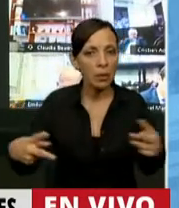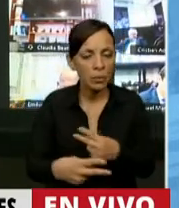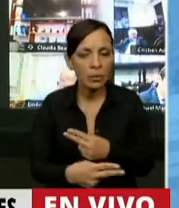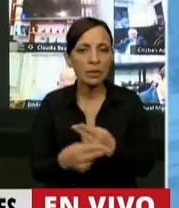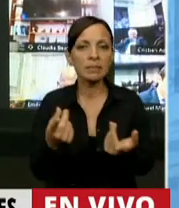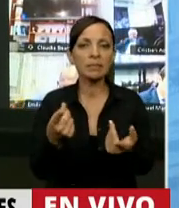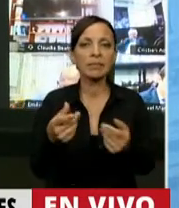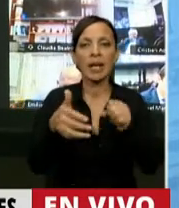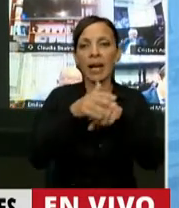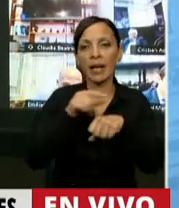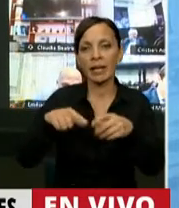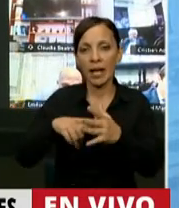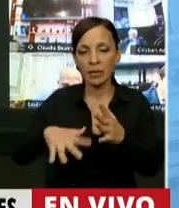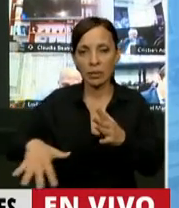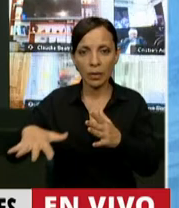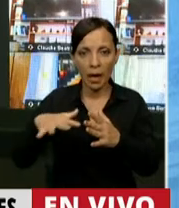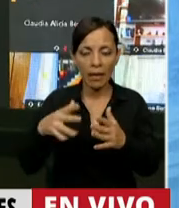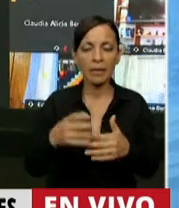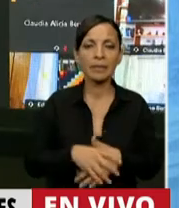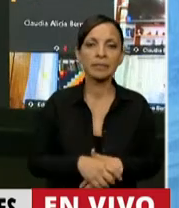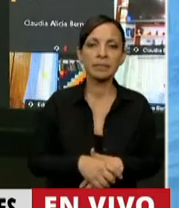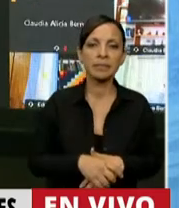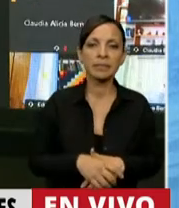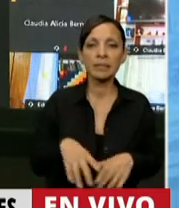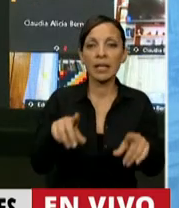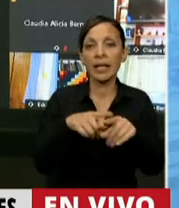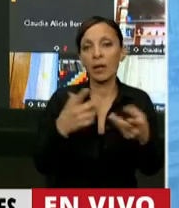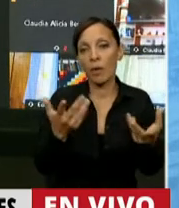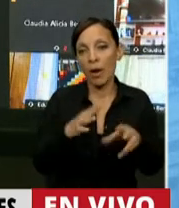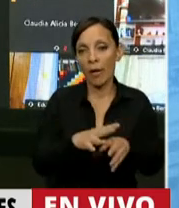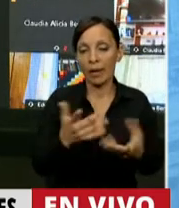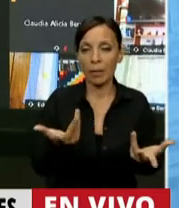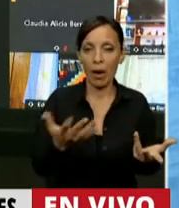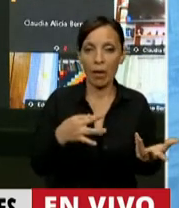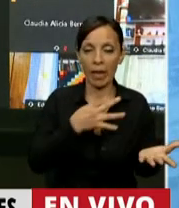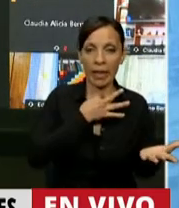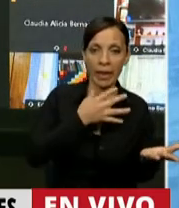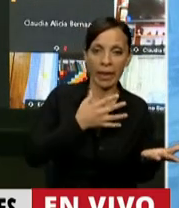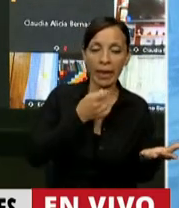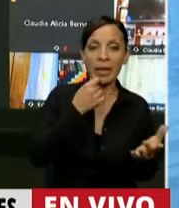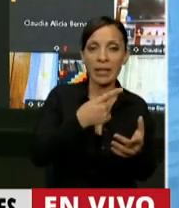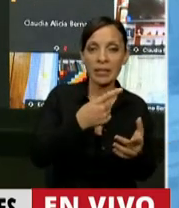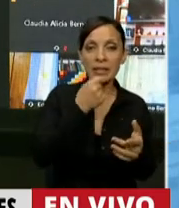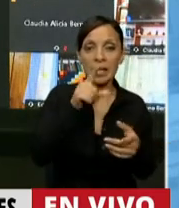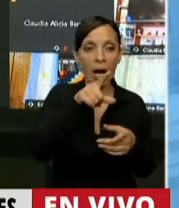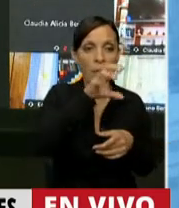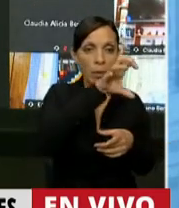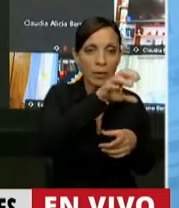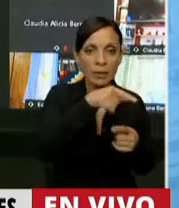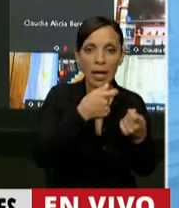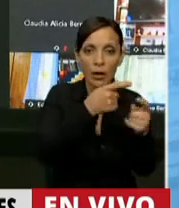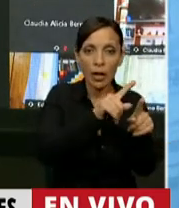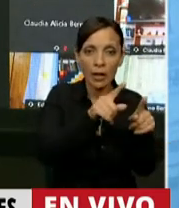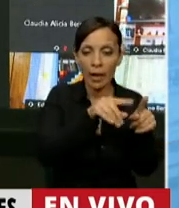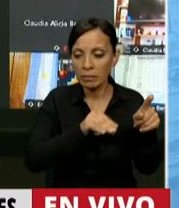ajustes de la reta en la ciudad y por supuesto como la frazada es corta, lo que no se le dé a tal o cual provincia va a